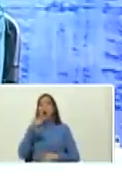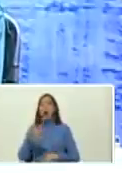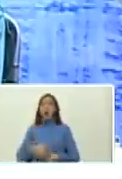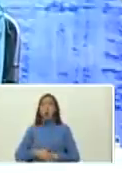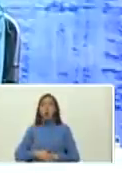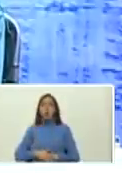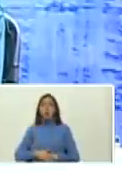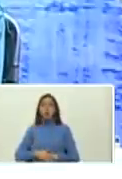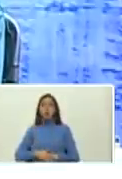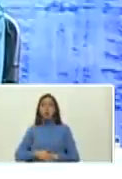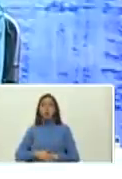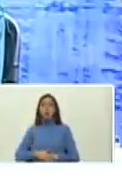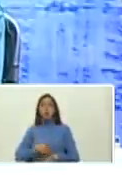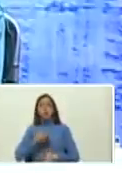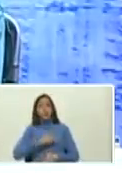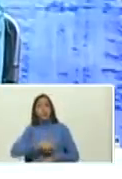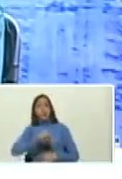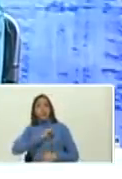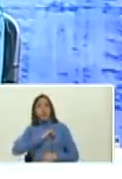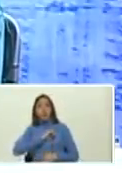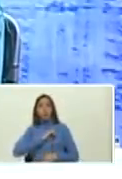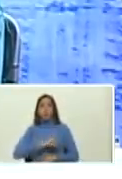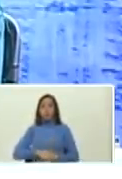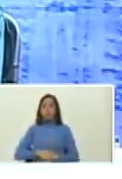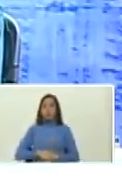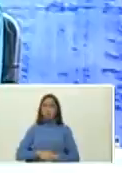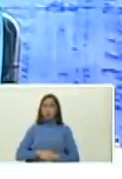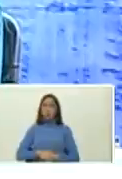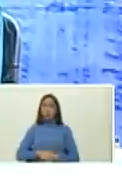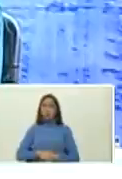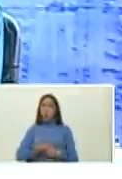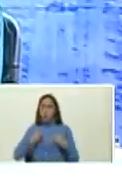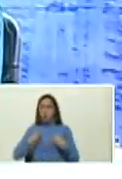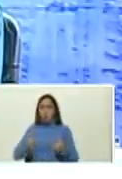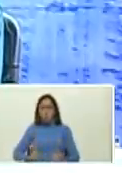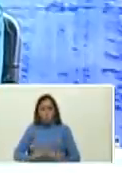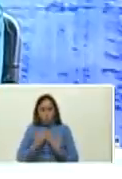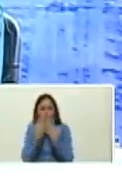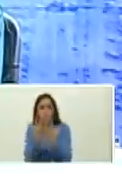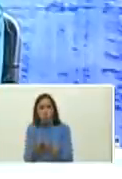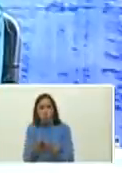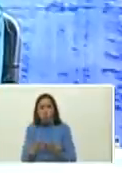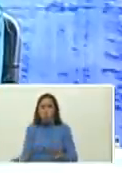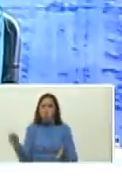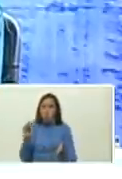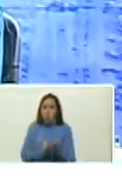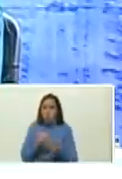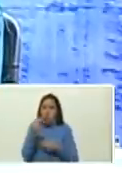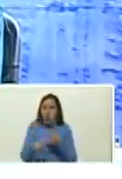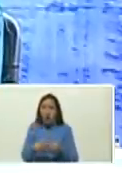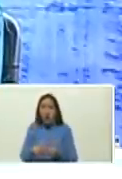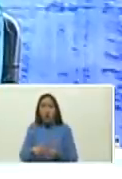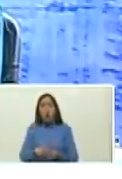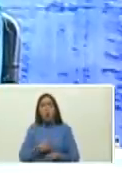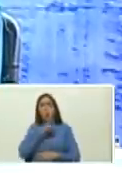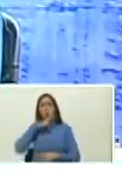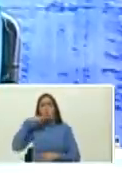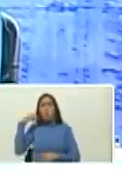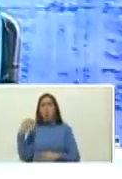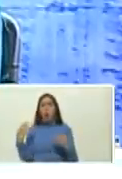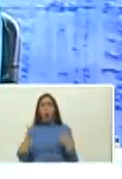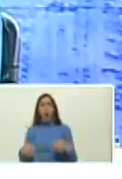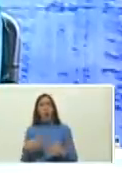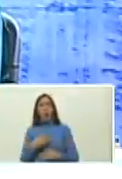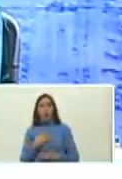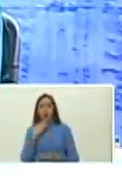la lengua castellana áspera pero vivamente expresiva revitalizándose con la dulzura natural y